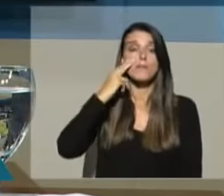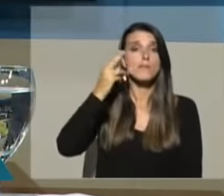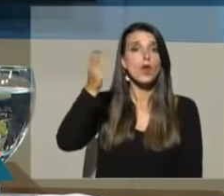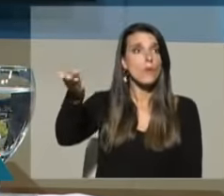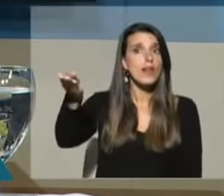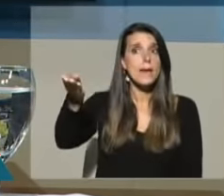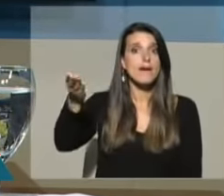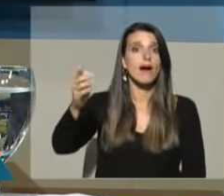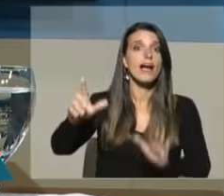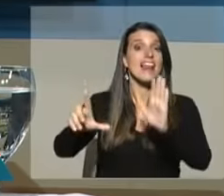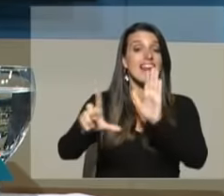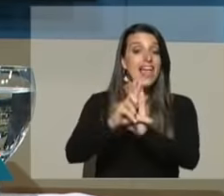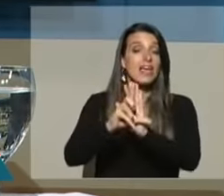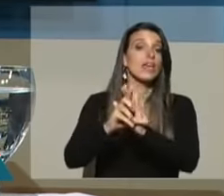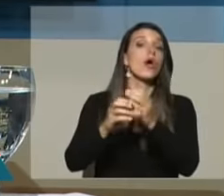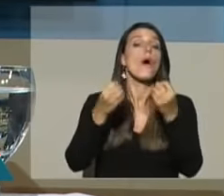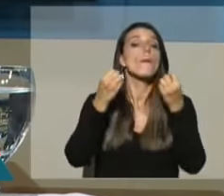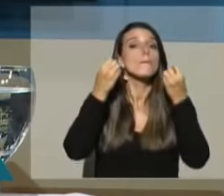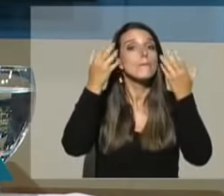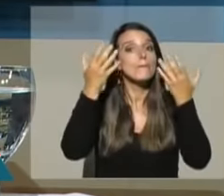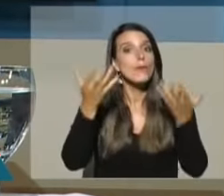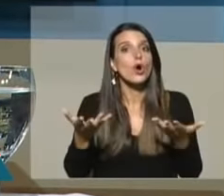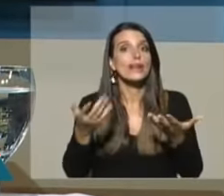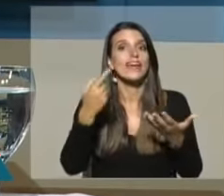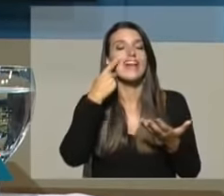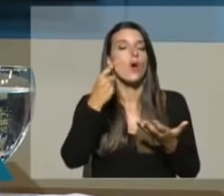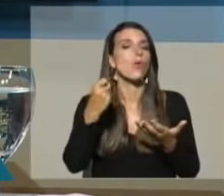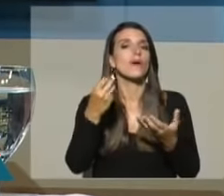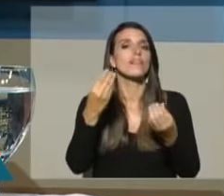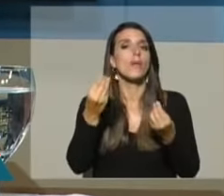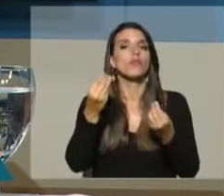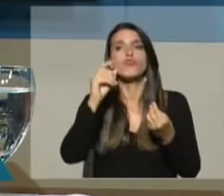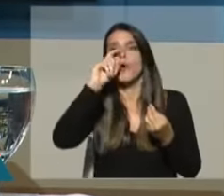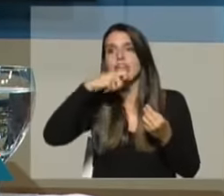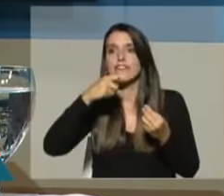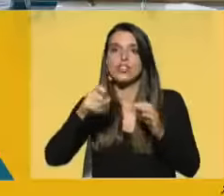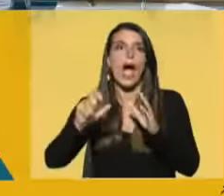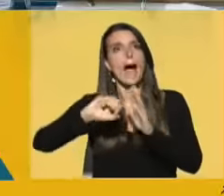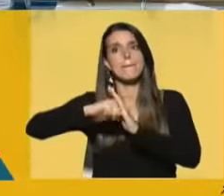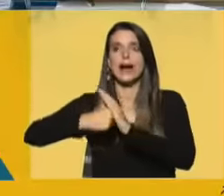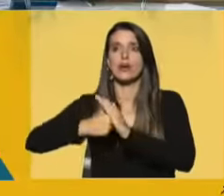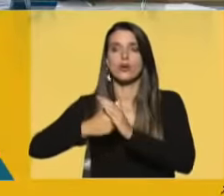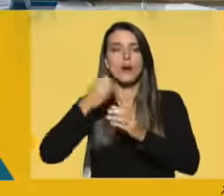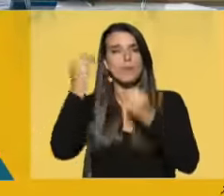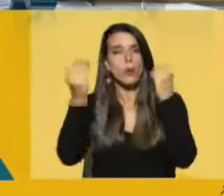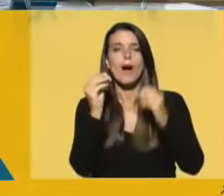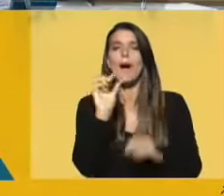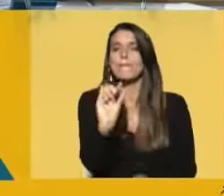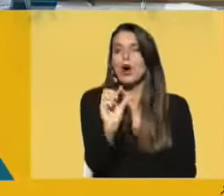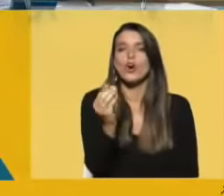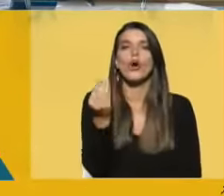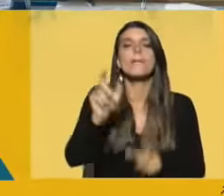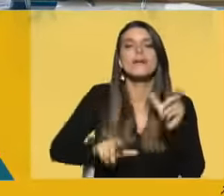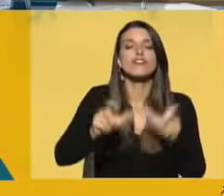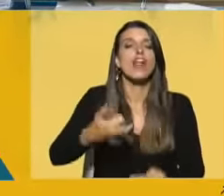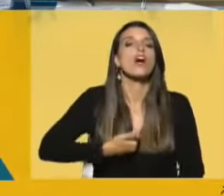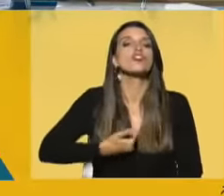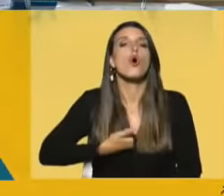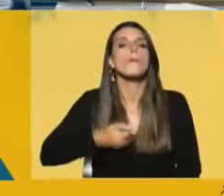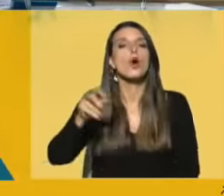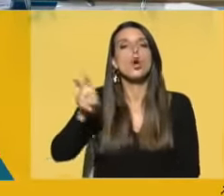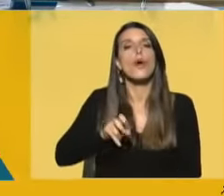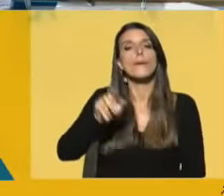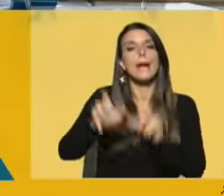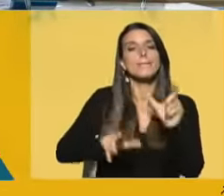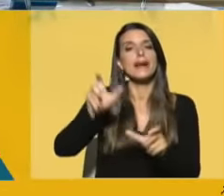Esa fue la ley y una medida que se adoptó claramente con una visión estrictamente montevideana. Le preocupaba muy poco al gobierno de aquel entonces, al gobierno del Frente